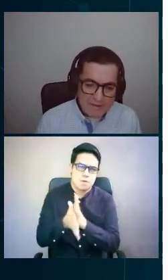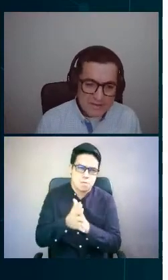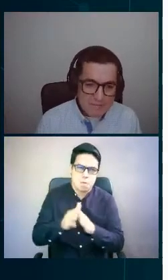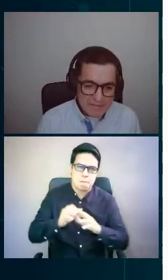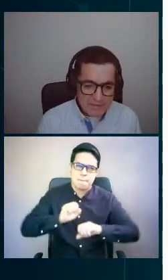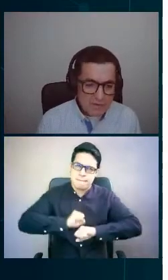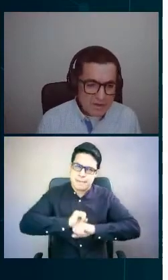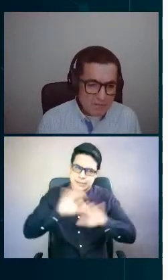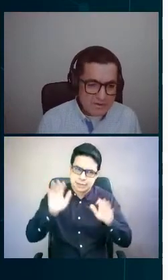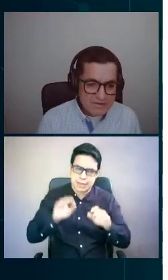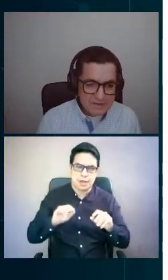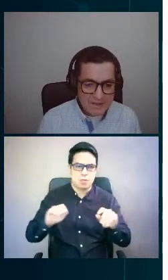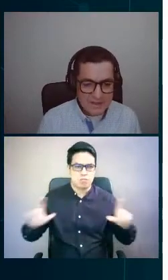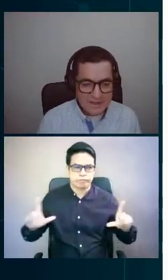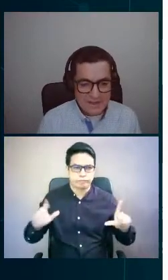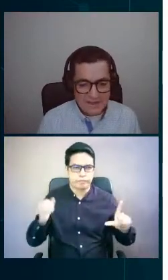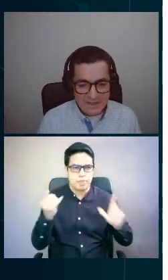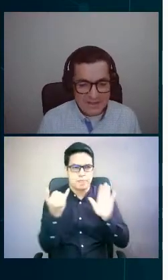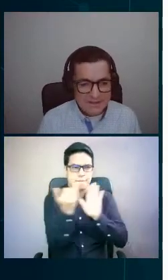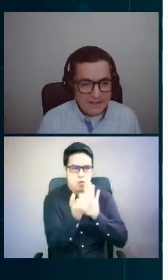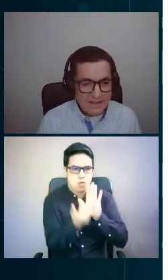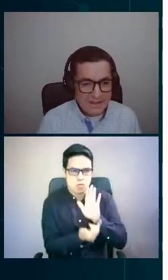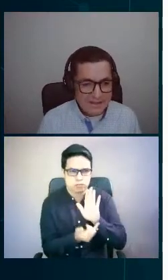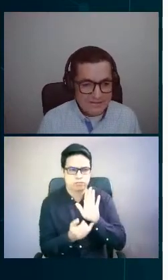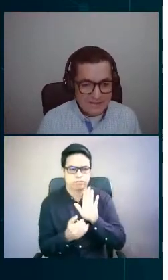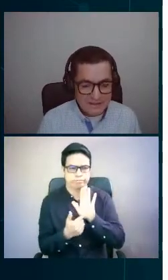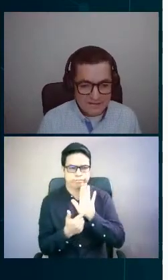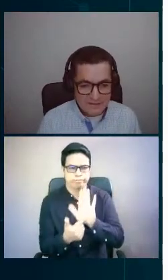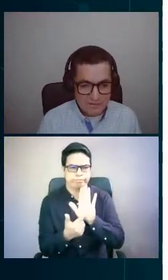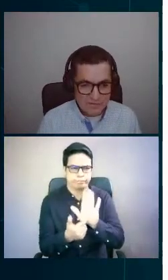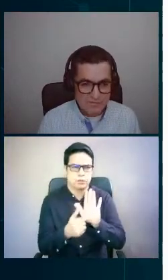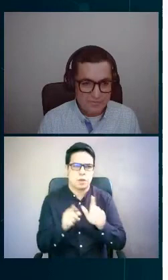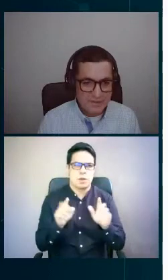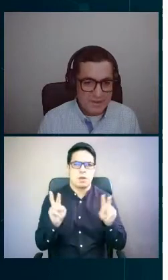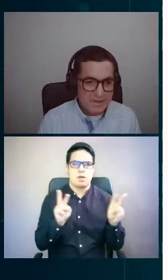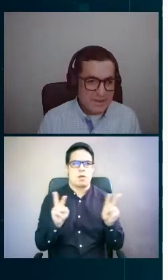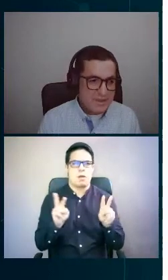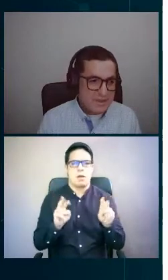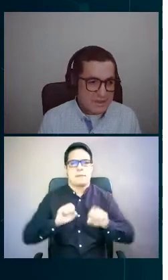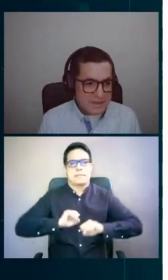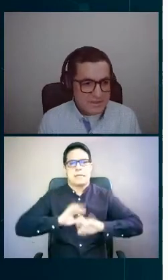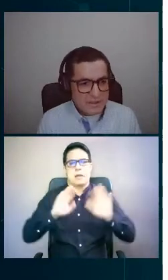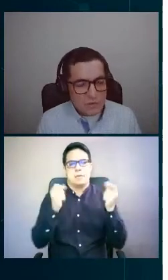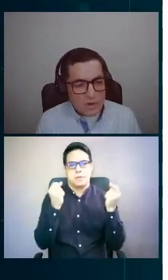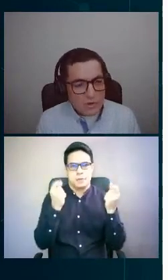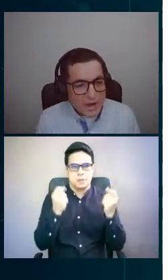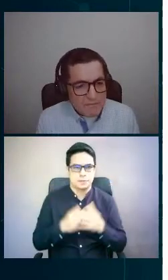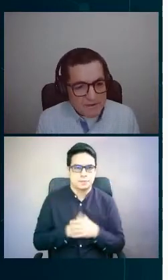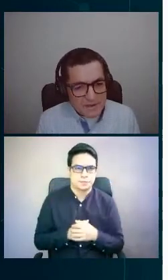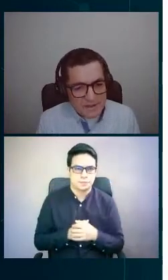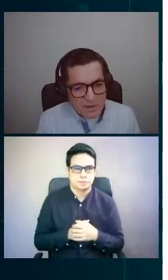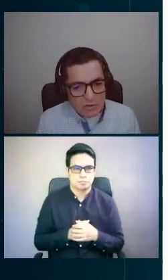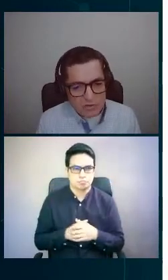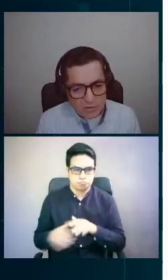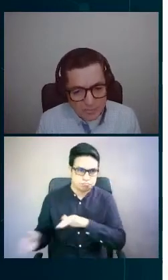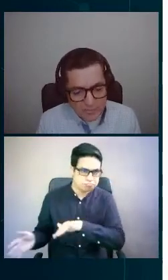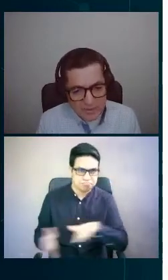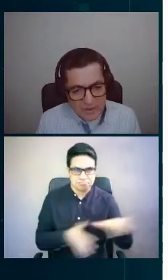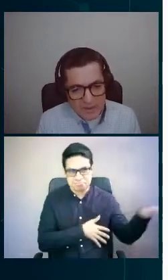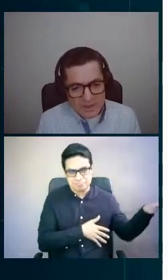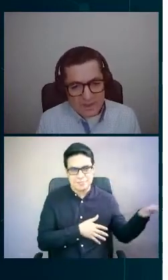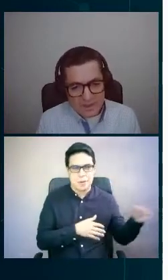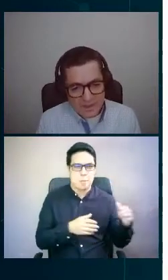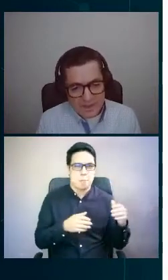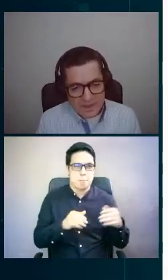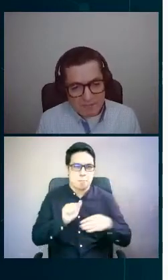diagrama esquemático que muestra en detalle esta situación. Dentro de los drivers del negocio,